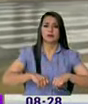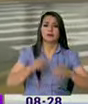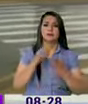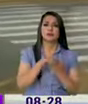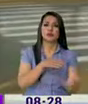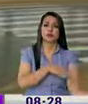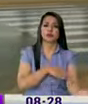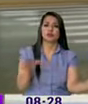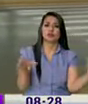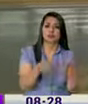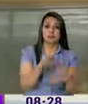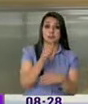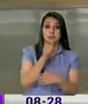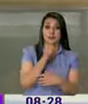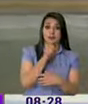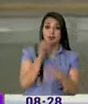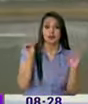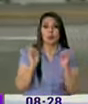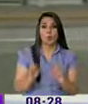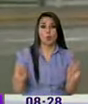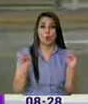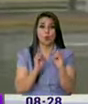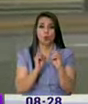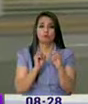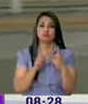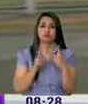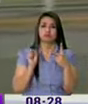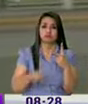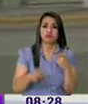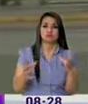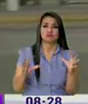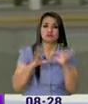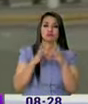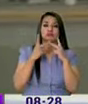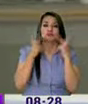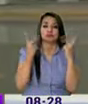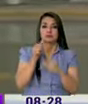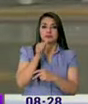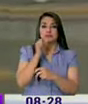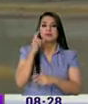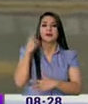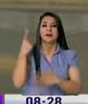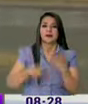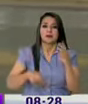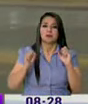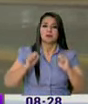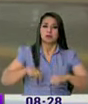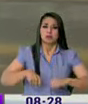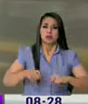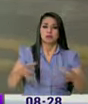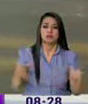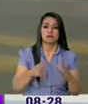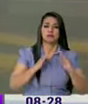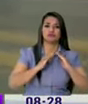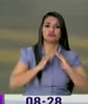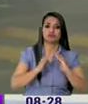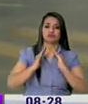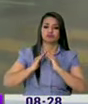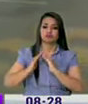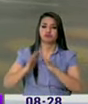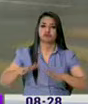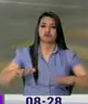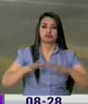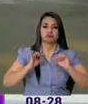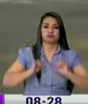proyecto privado, y la otra alternativa es establecer una alianza pública-privada para el desarrollo de un conjunto habitacional en esa